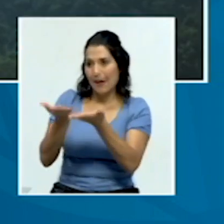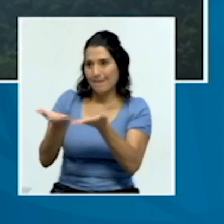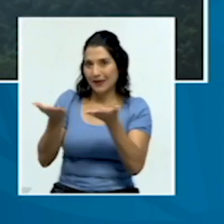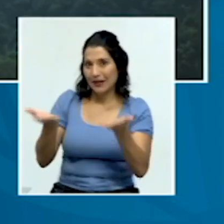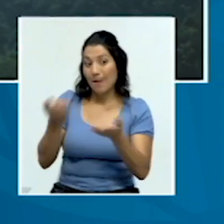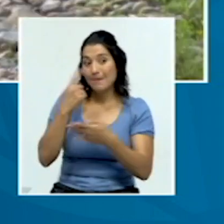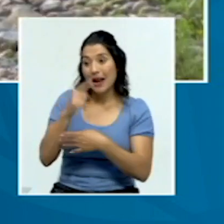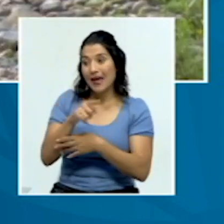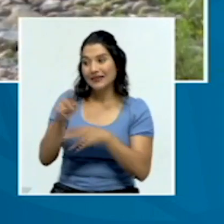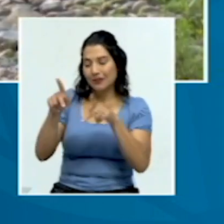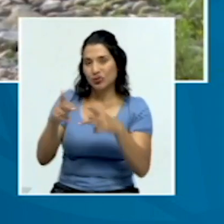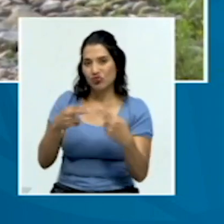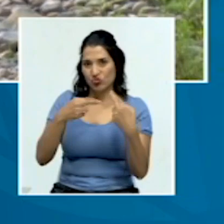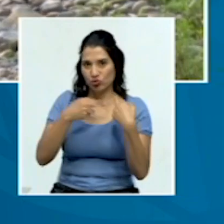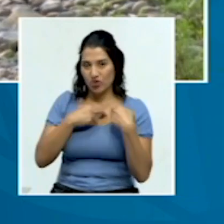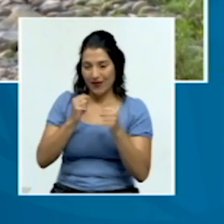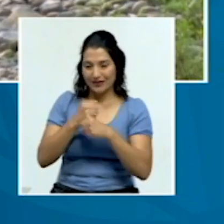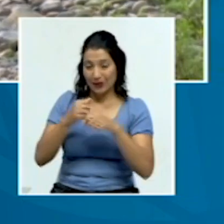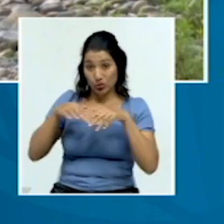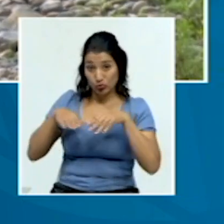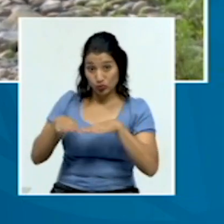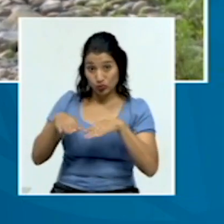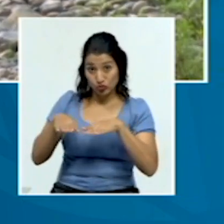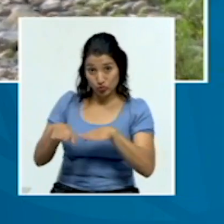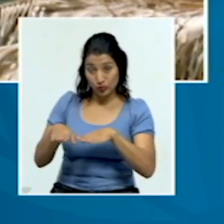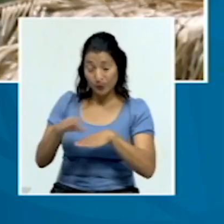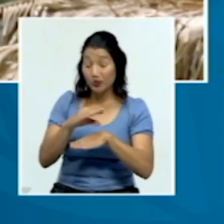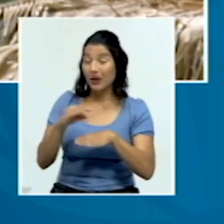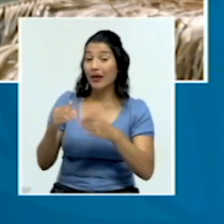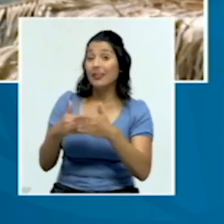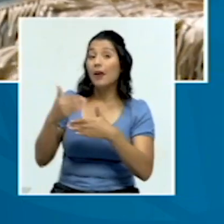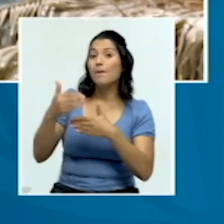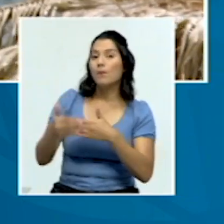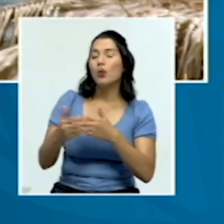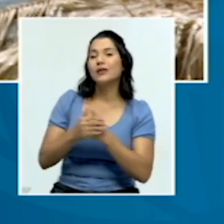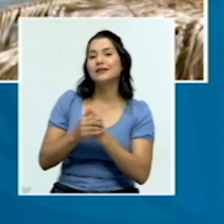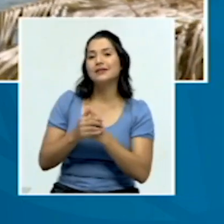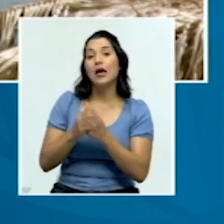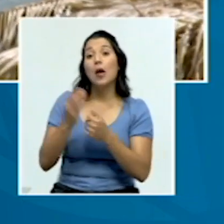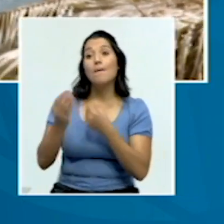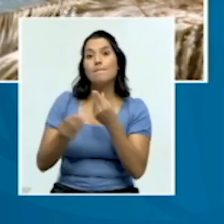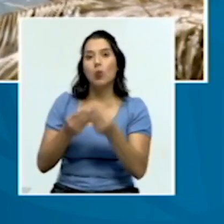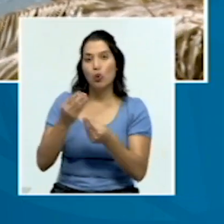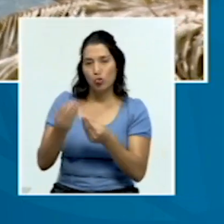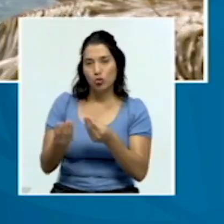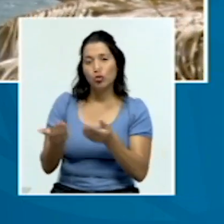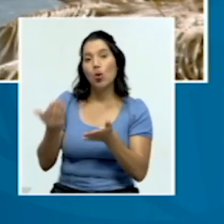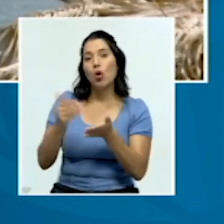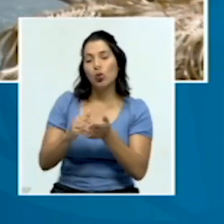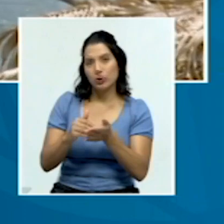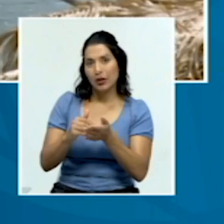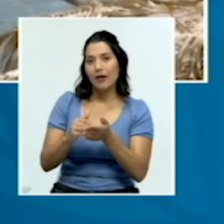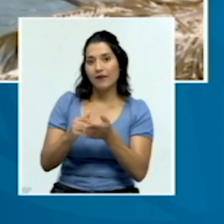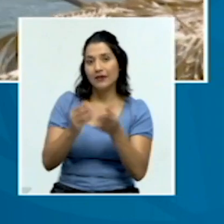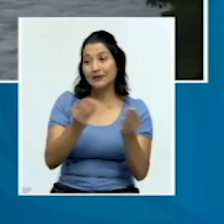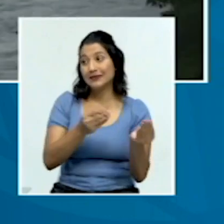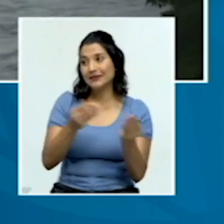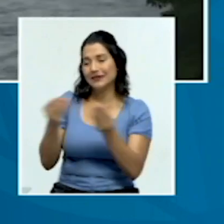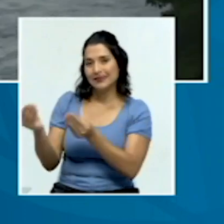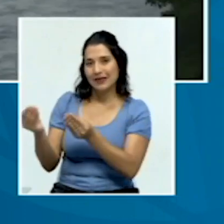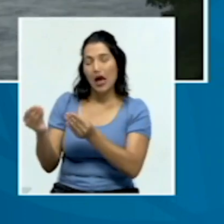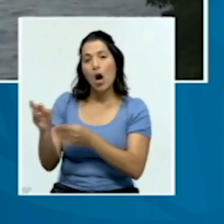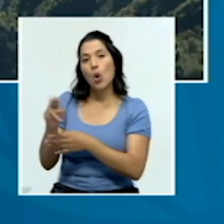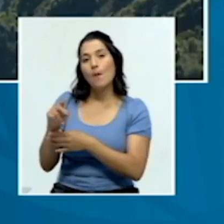costureros y costureras, y posterior a ello, pues, estos insumos fueron devueltos a los compañeros asesores